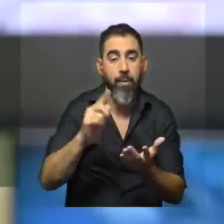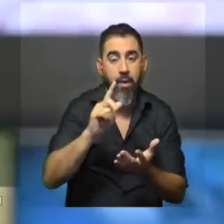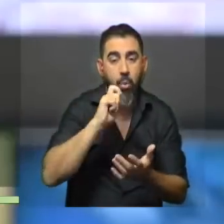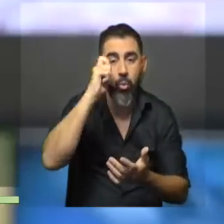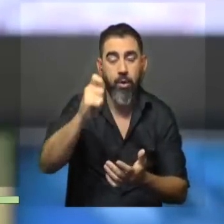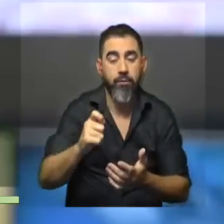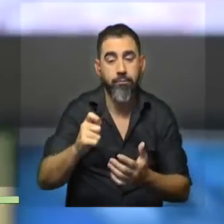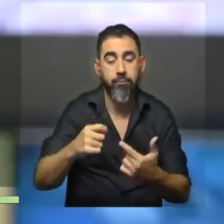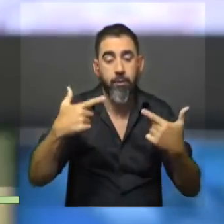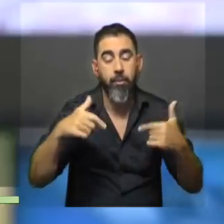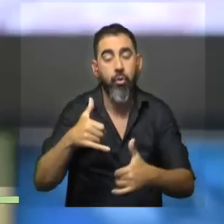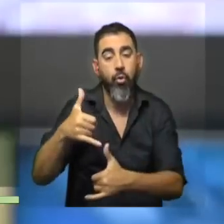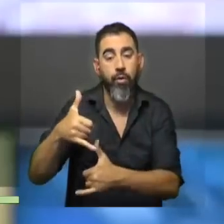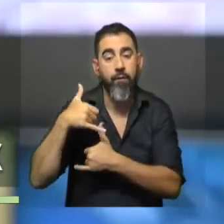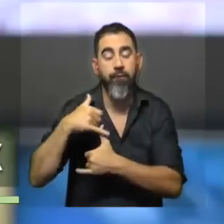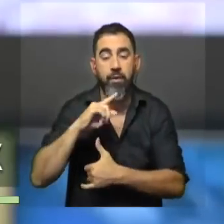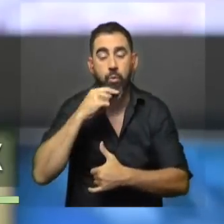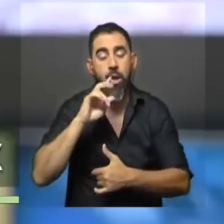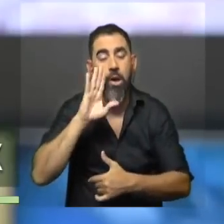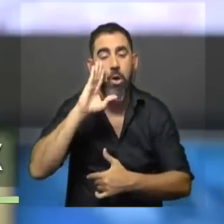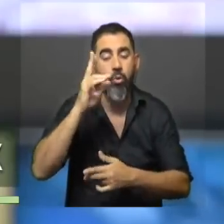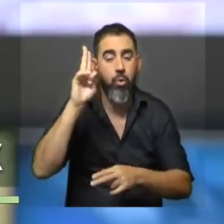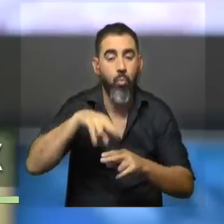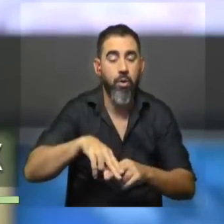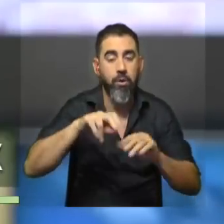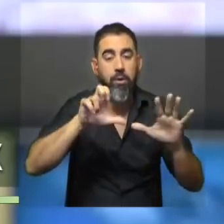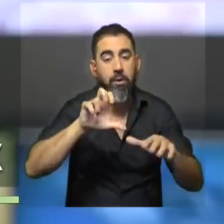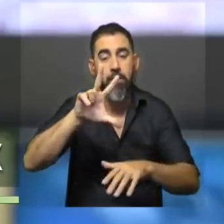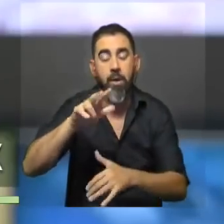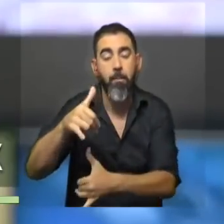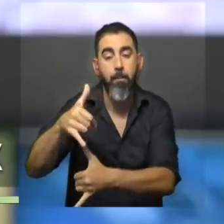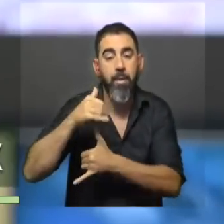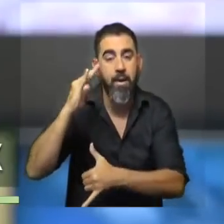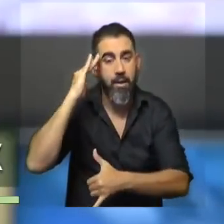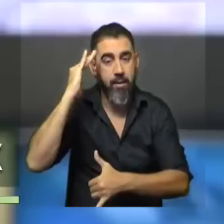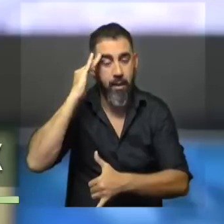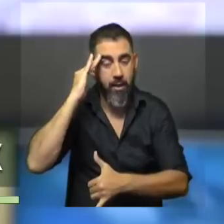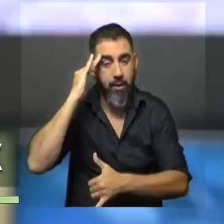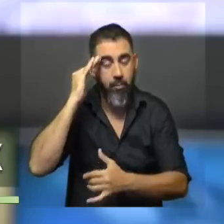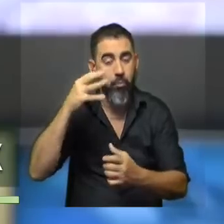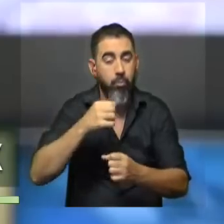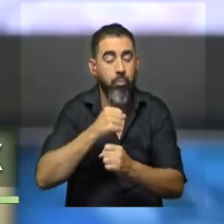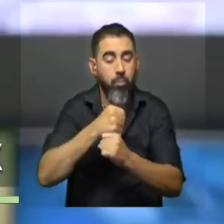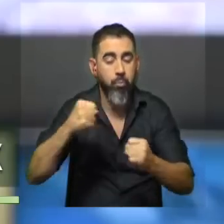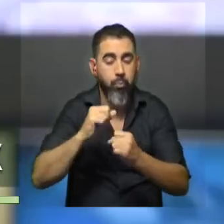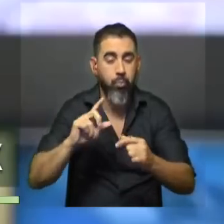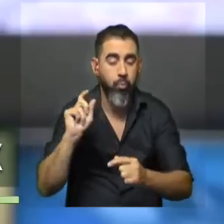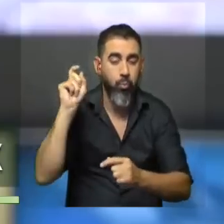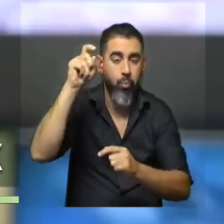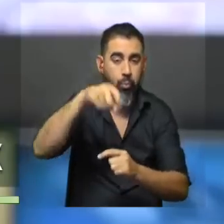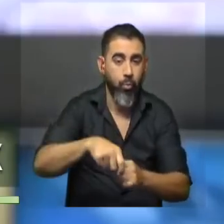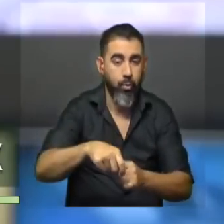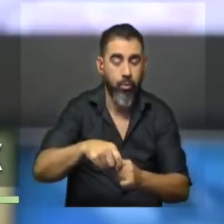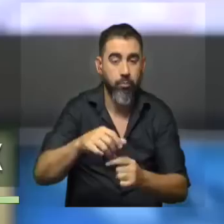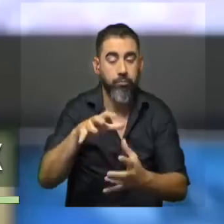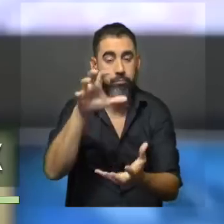El Ministerio de Defensa de Rusia reconoció hoy la muerte de 63 militares a consecuencia del impacto de un misil ucraniano contra